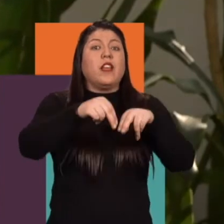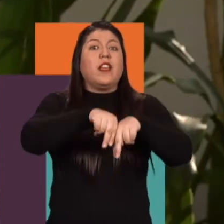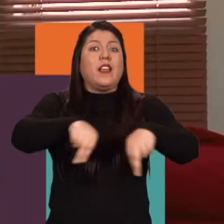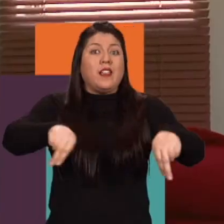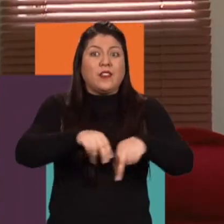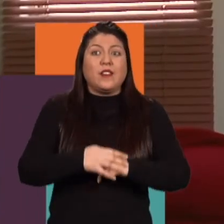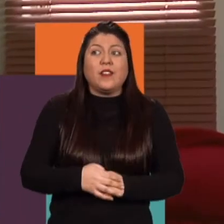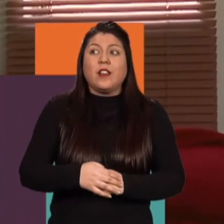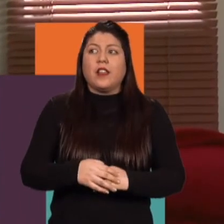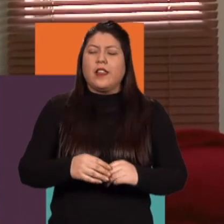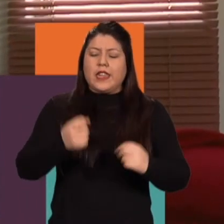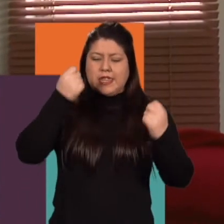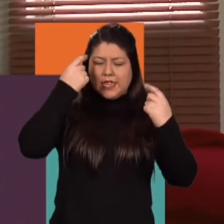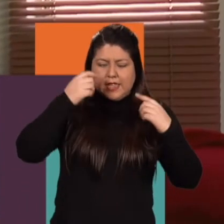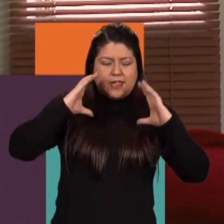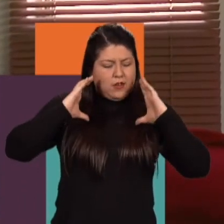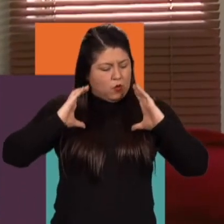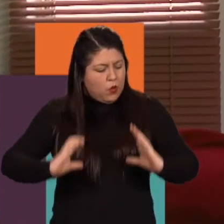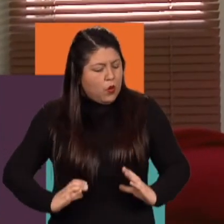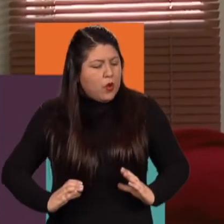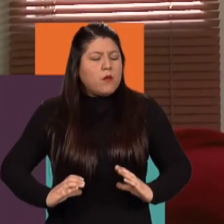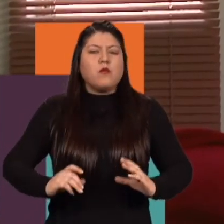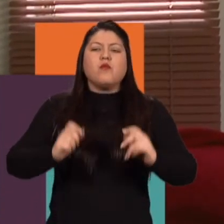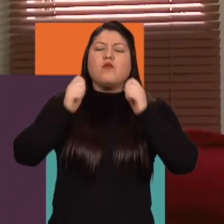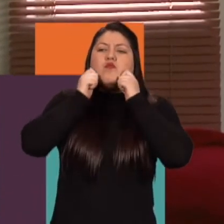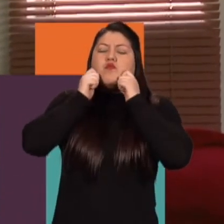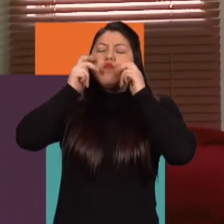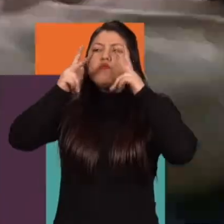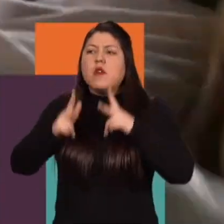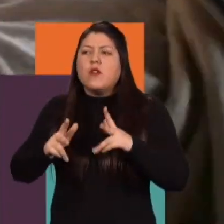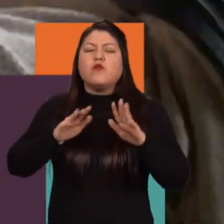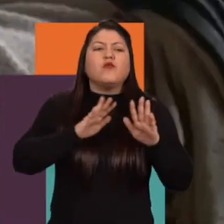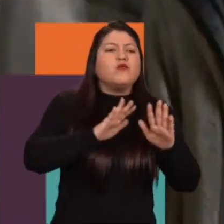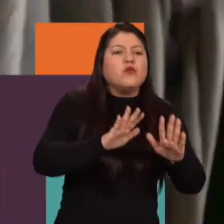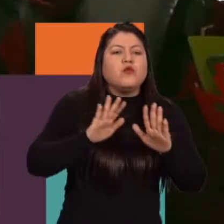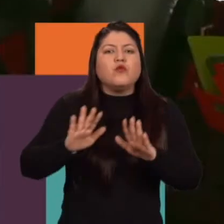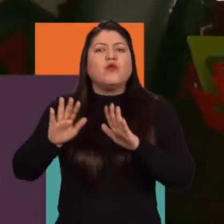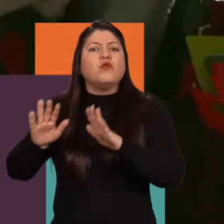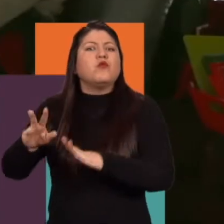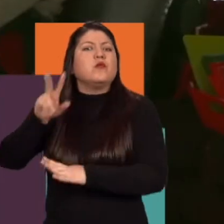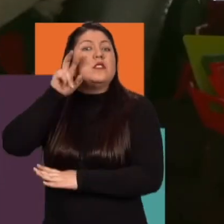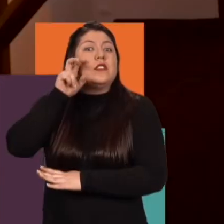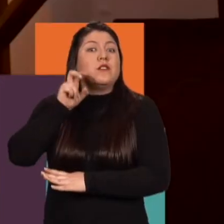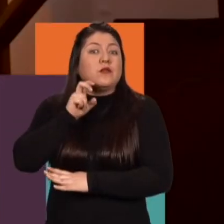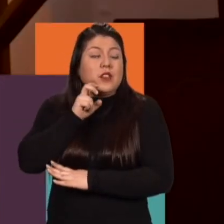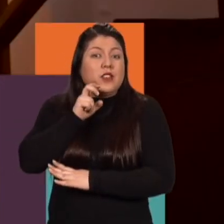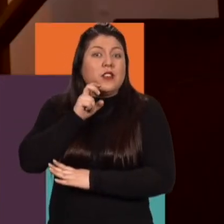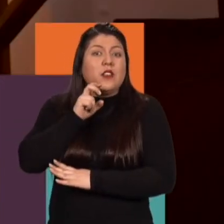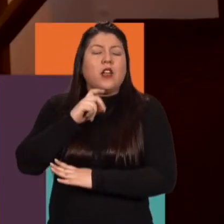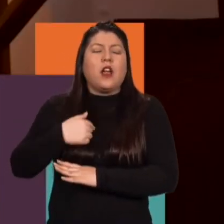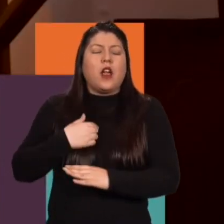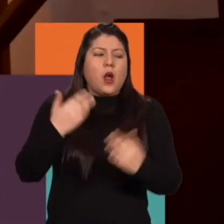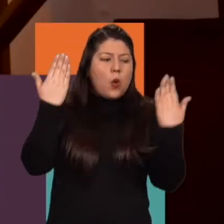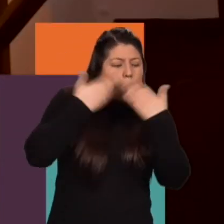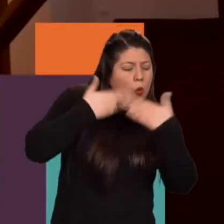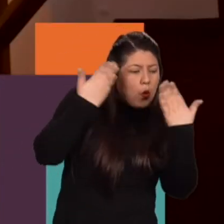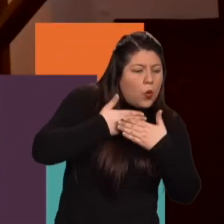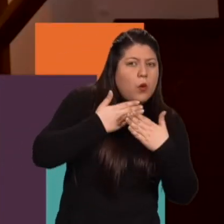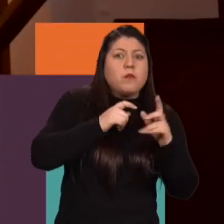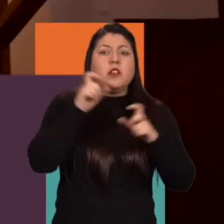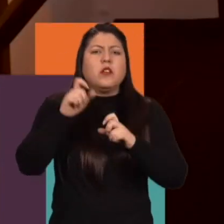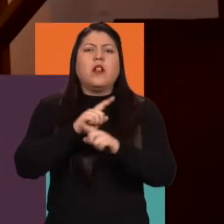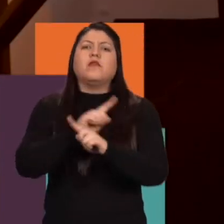entender mucho mejor el cuerpo y la mente humana frente a la sexualidad y ahí buscamos no esconder ni